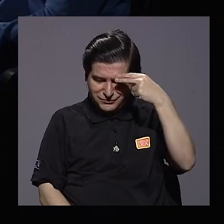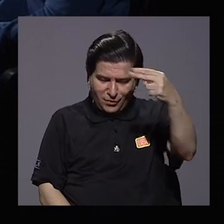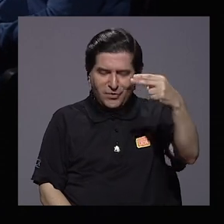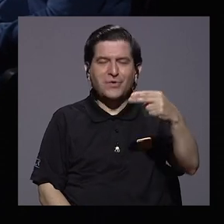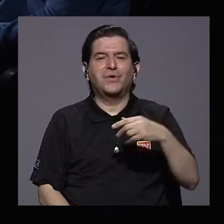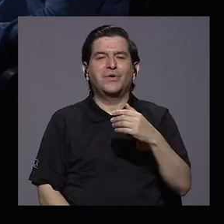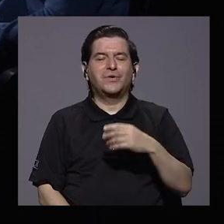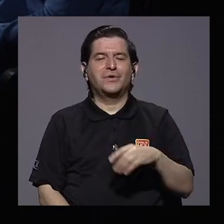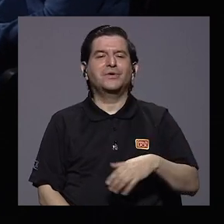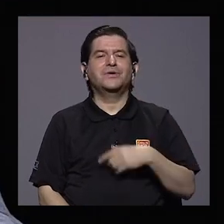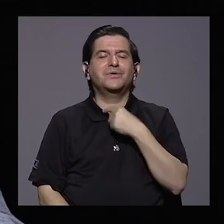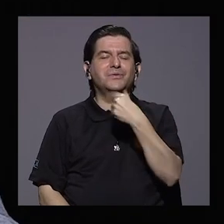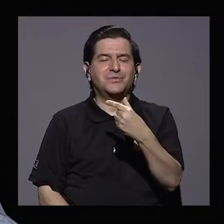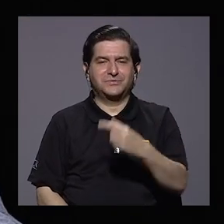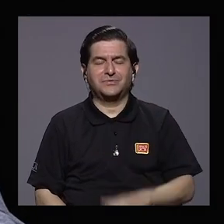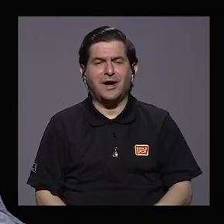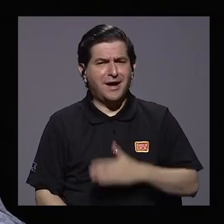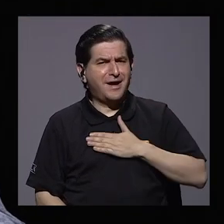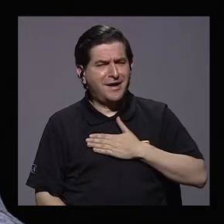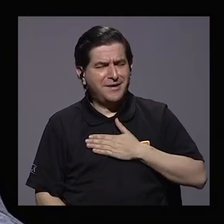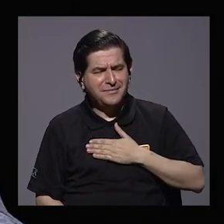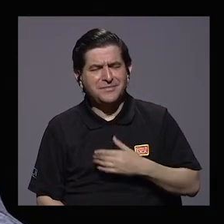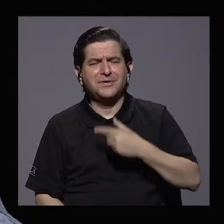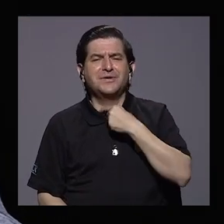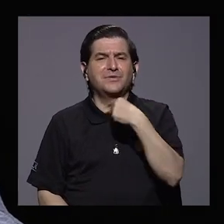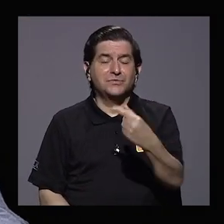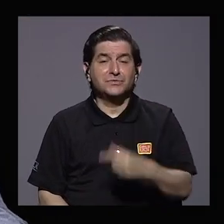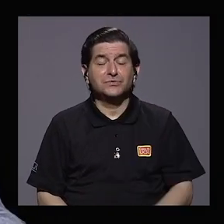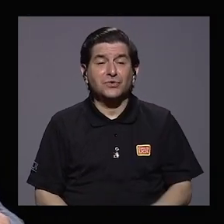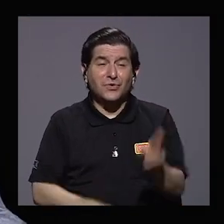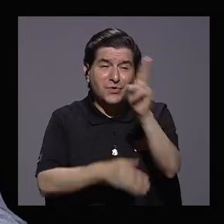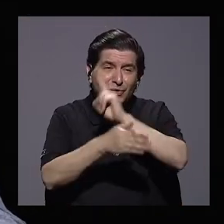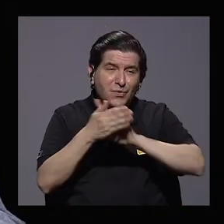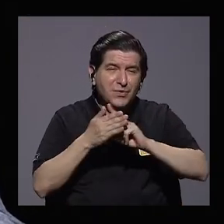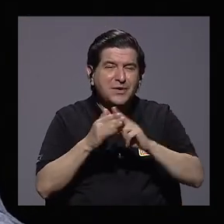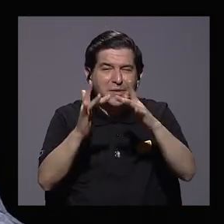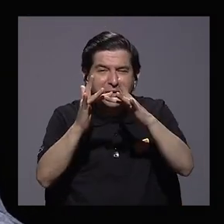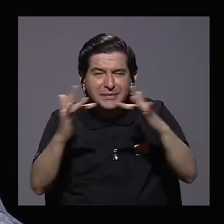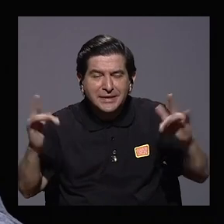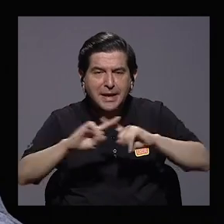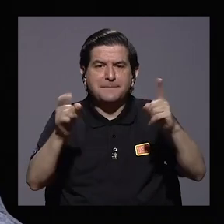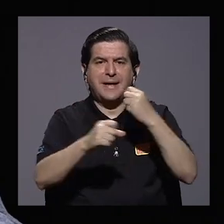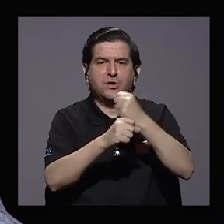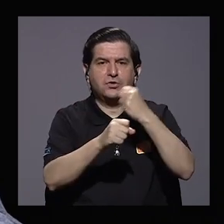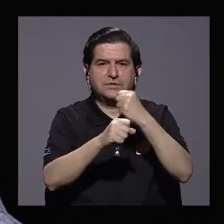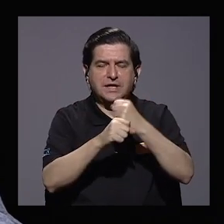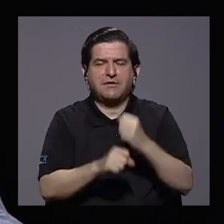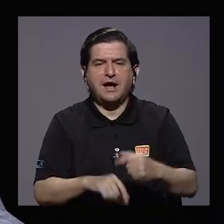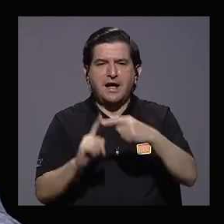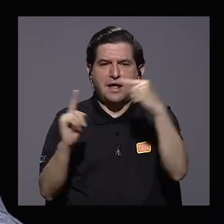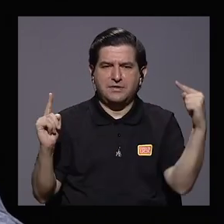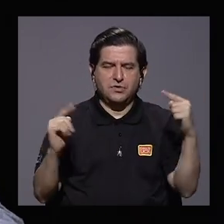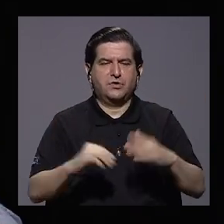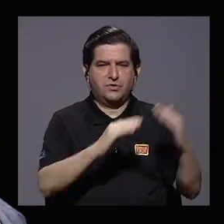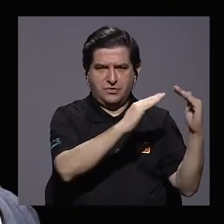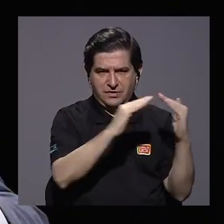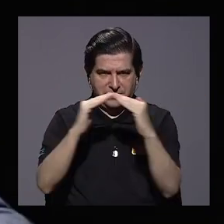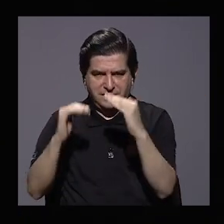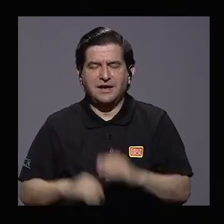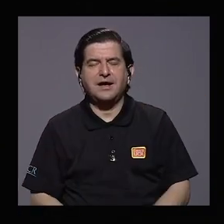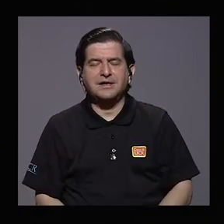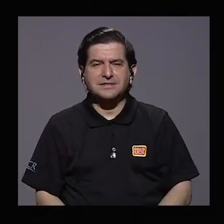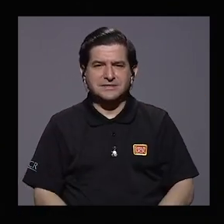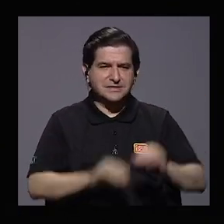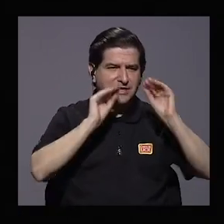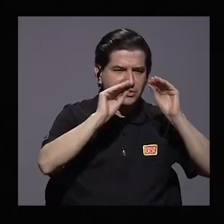estar aquí. El gusto es nuestro, aunque la Universidad está un poco desolada, siempre trabajando de manera remota en la docencia, la investigación y la